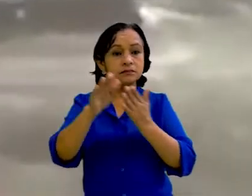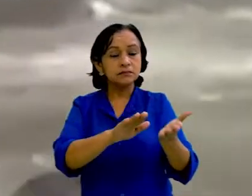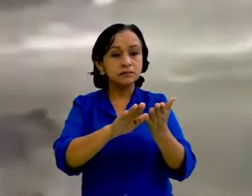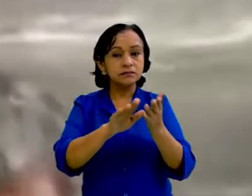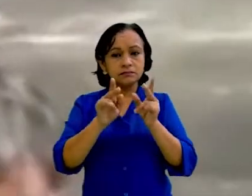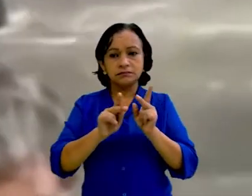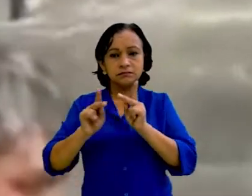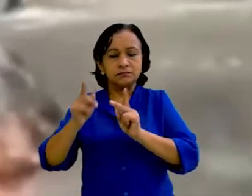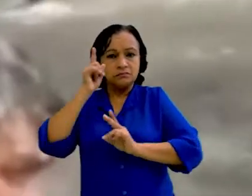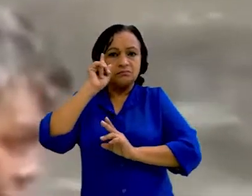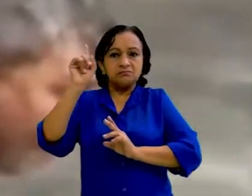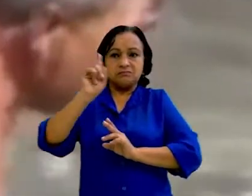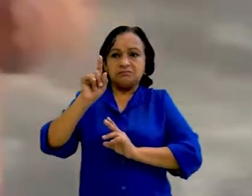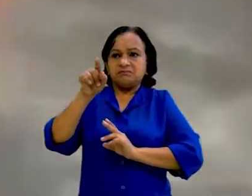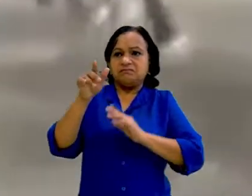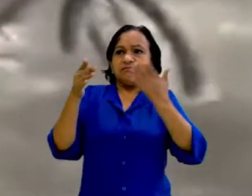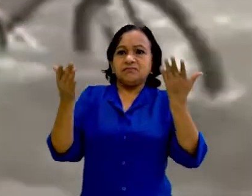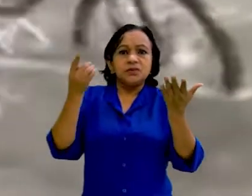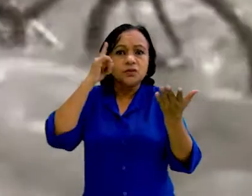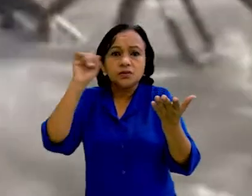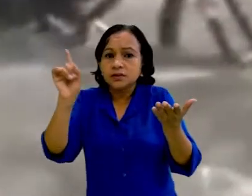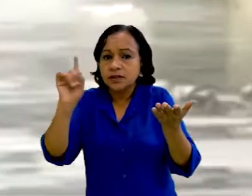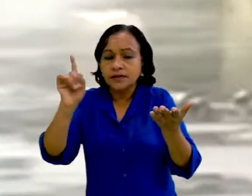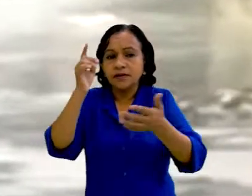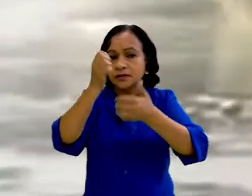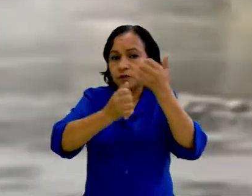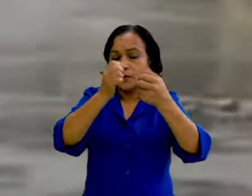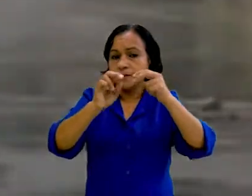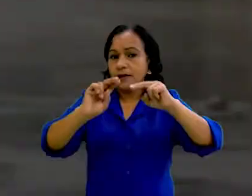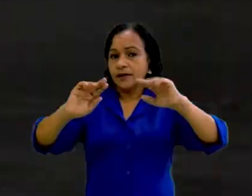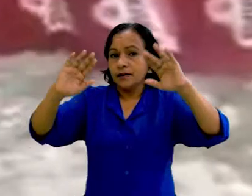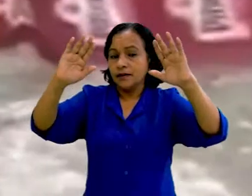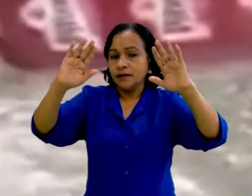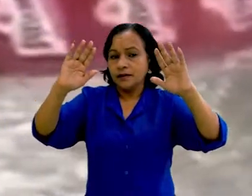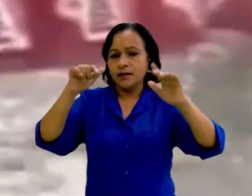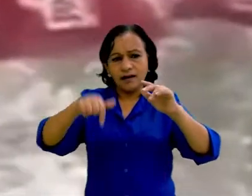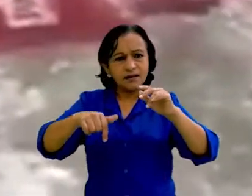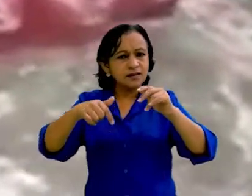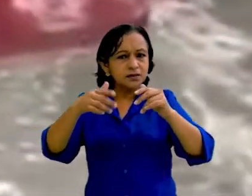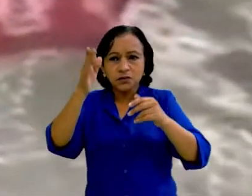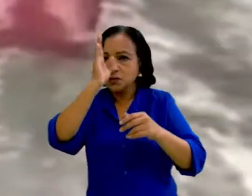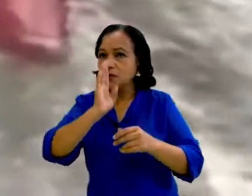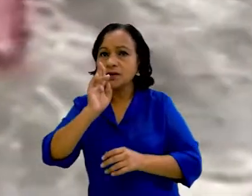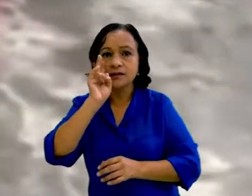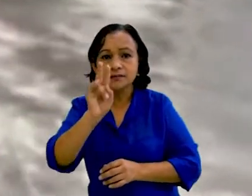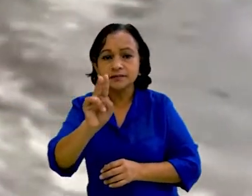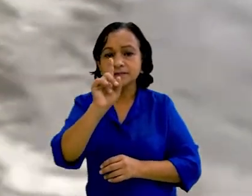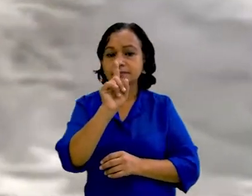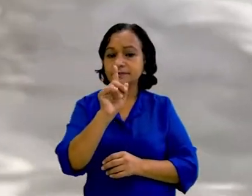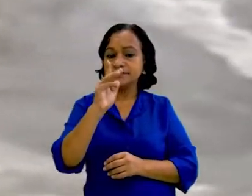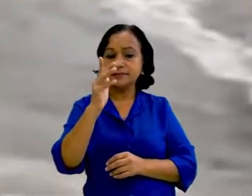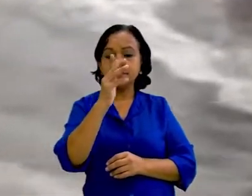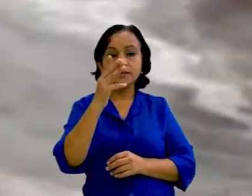Ninguno de los pobladores sabía qué estaba pasando, pues estos fenómenos ocurren con muy poca frecuencia. Finalmente, en